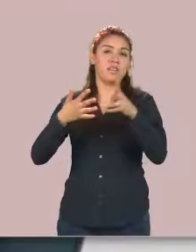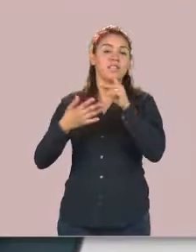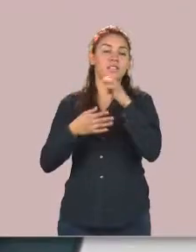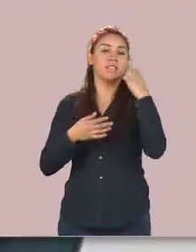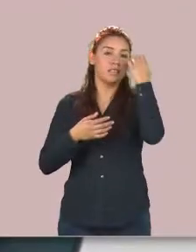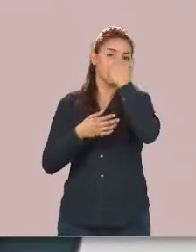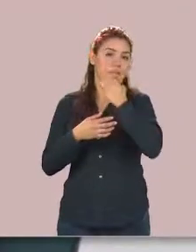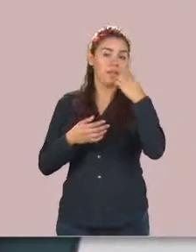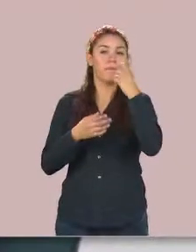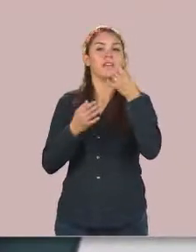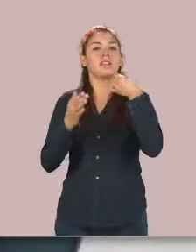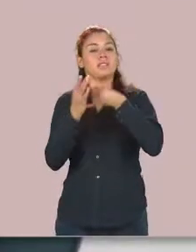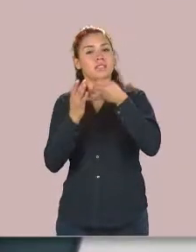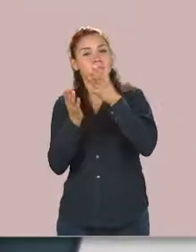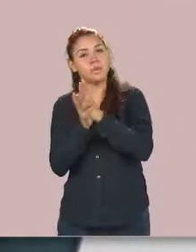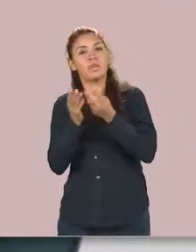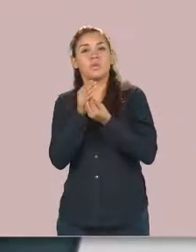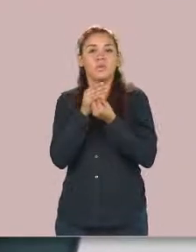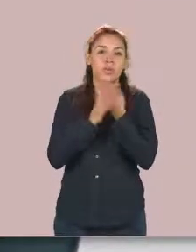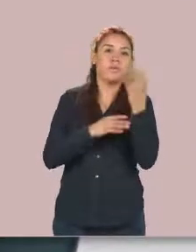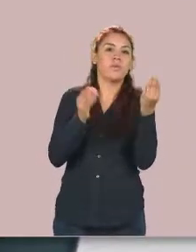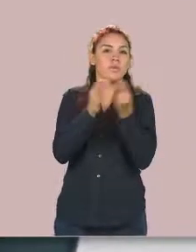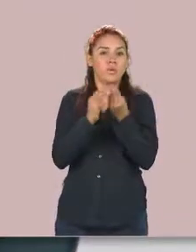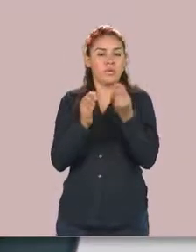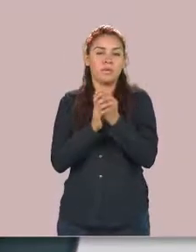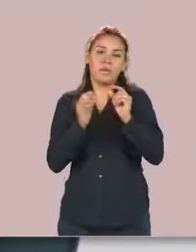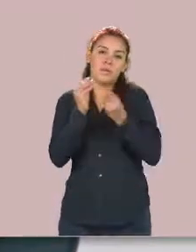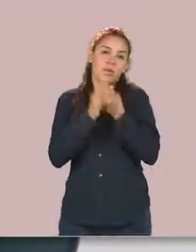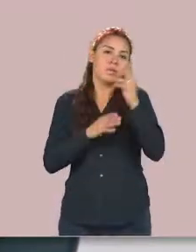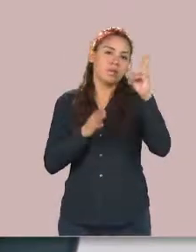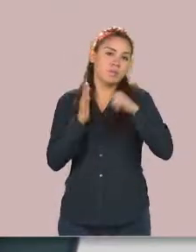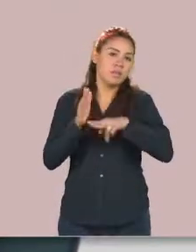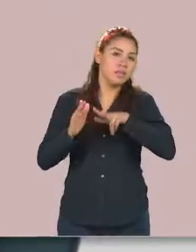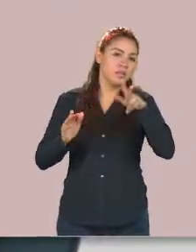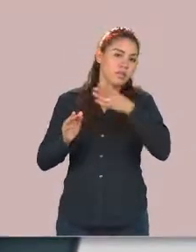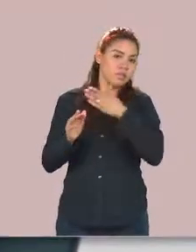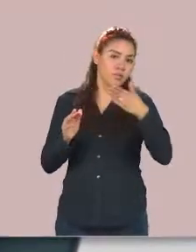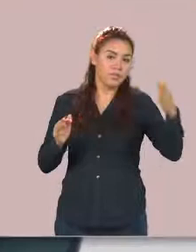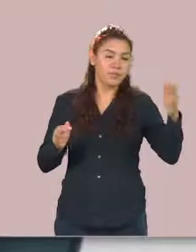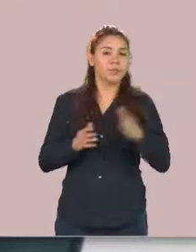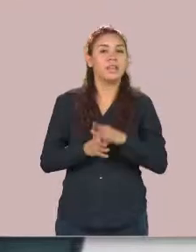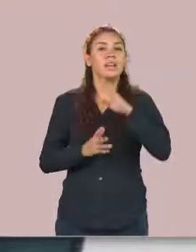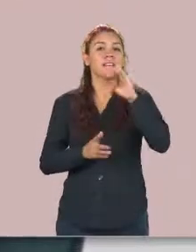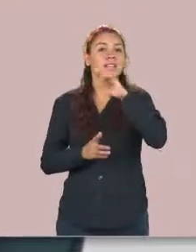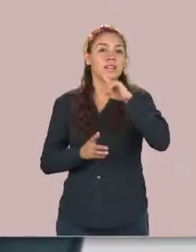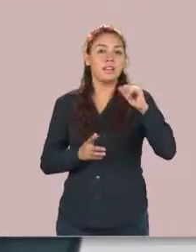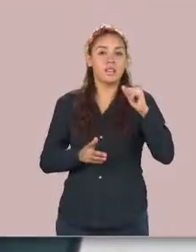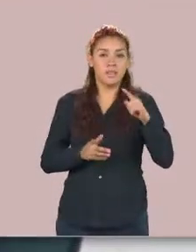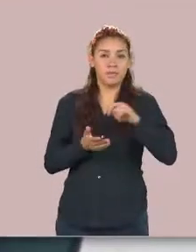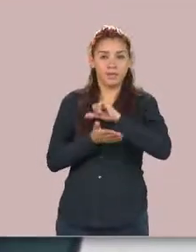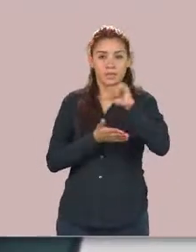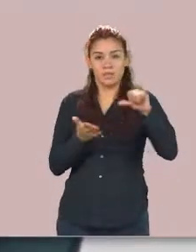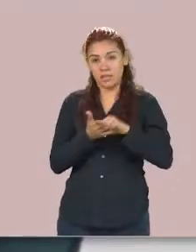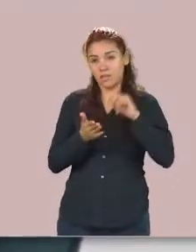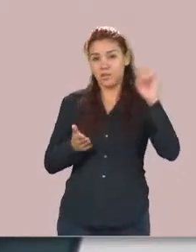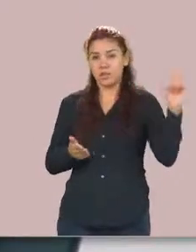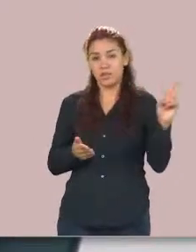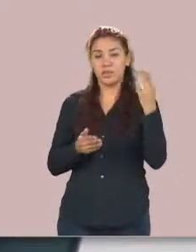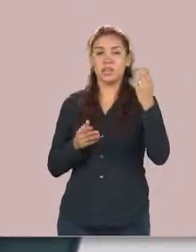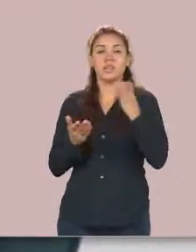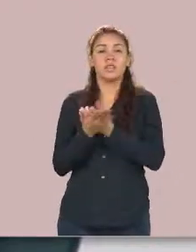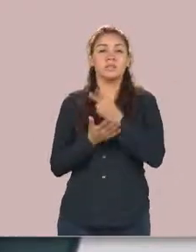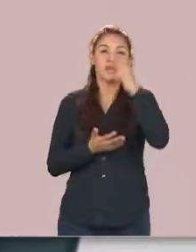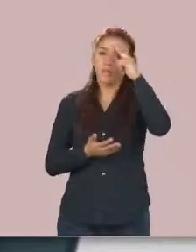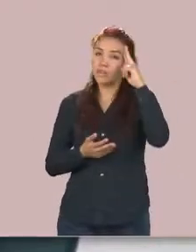inscripciones y horarios de clases para este ciclo escolar de este 2018. El CELAP del Centro Universitario Victoria informa que todo está